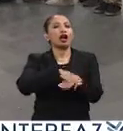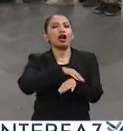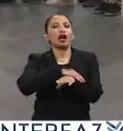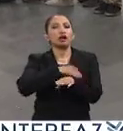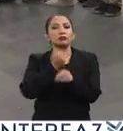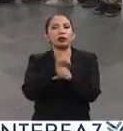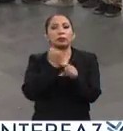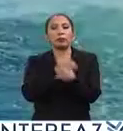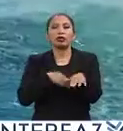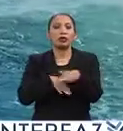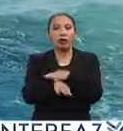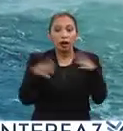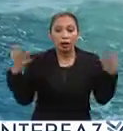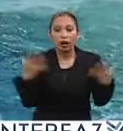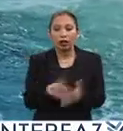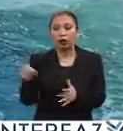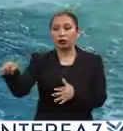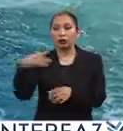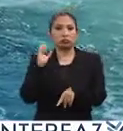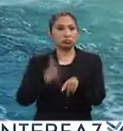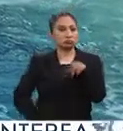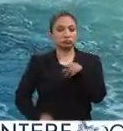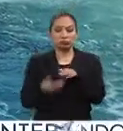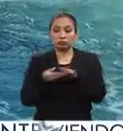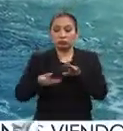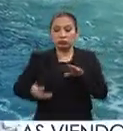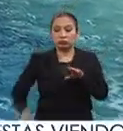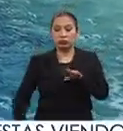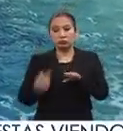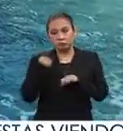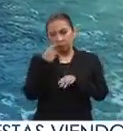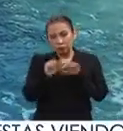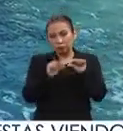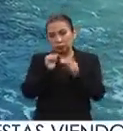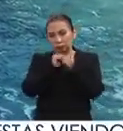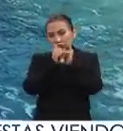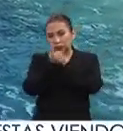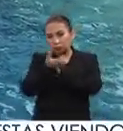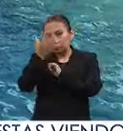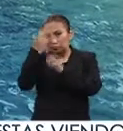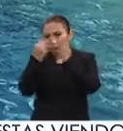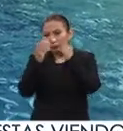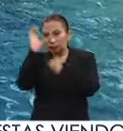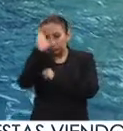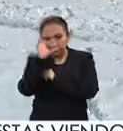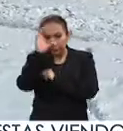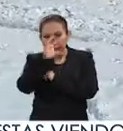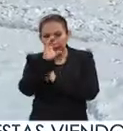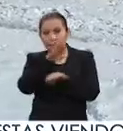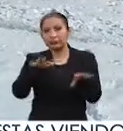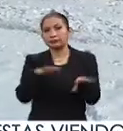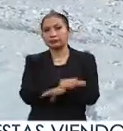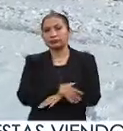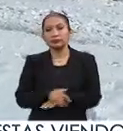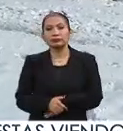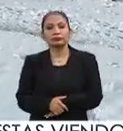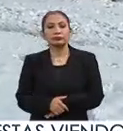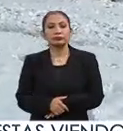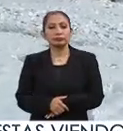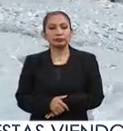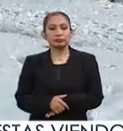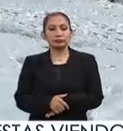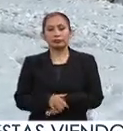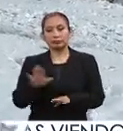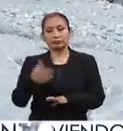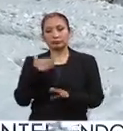casa con mis zapatos y todo y fue un proceso de aculturación, adaptación. Sí, fue